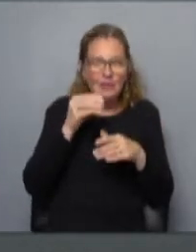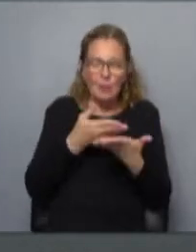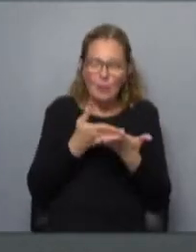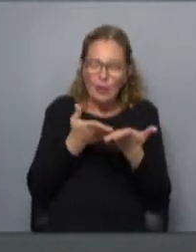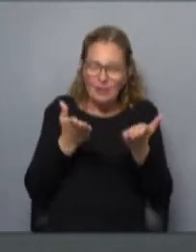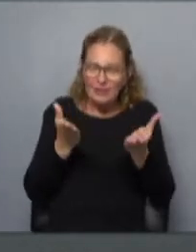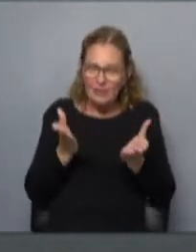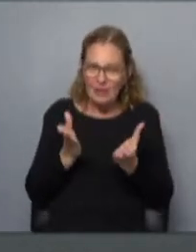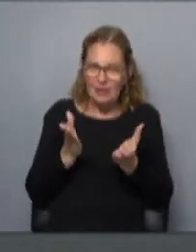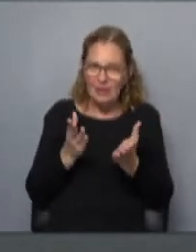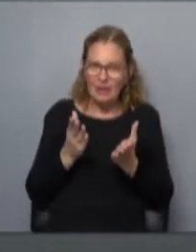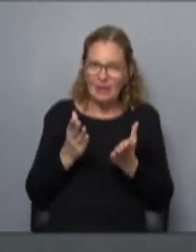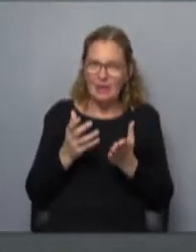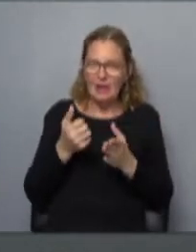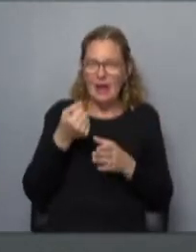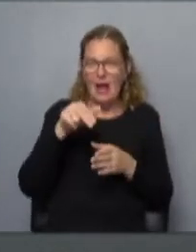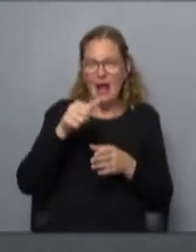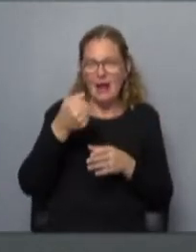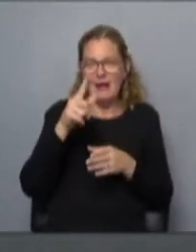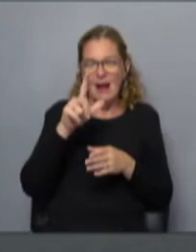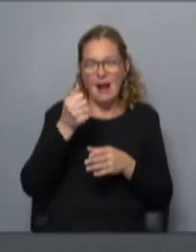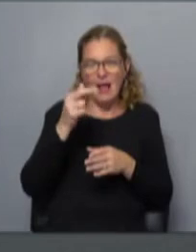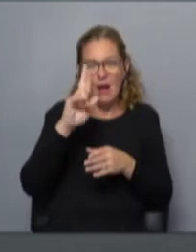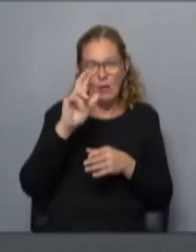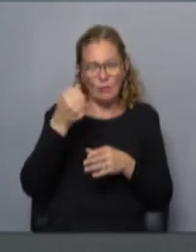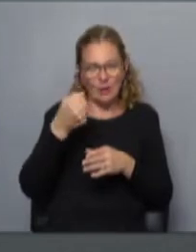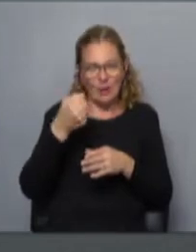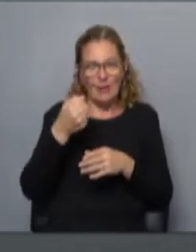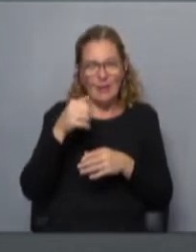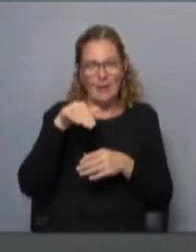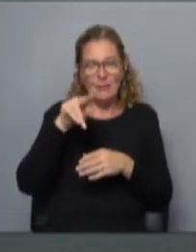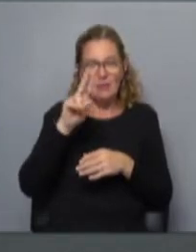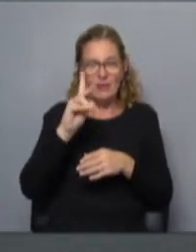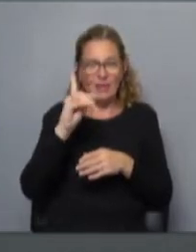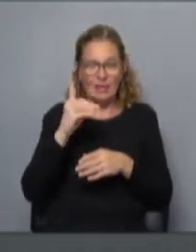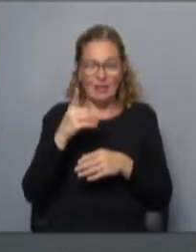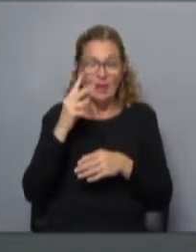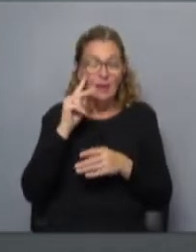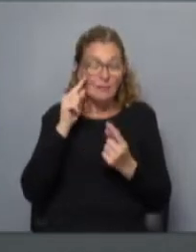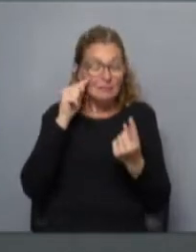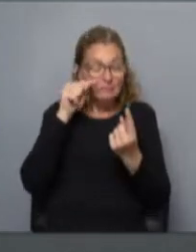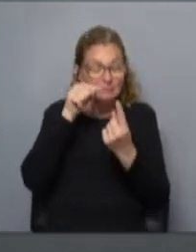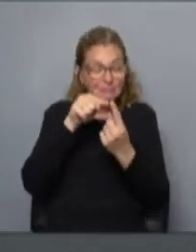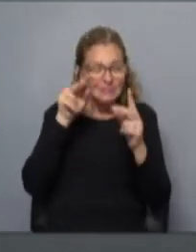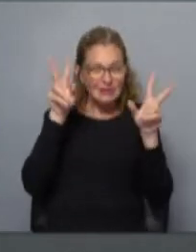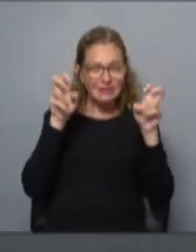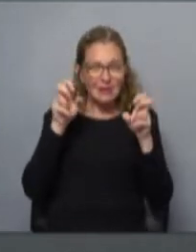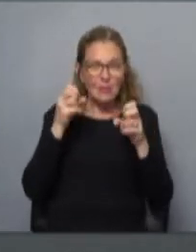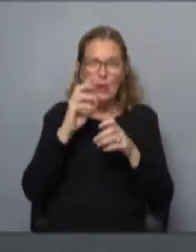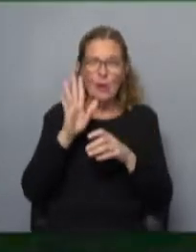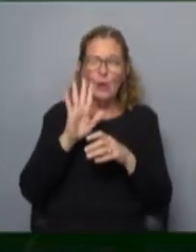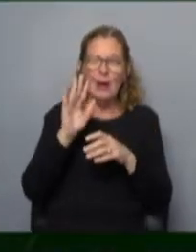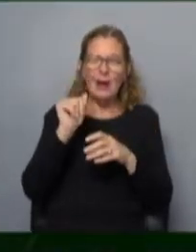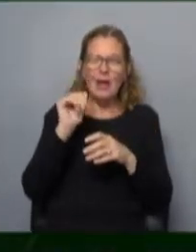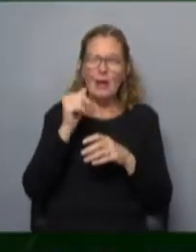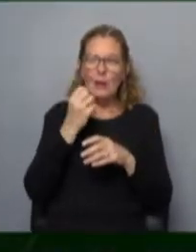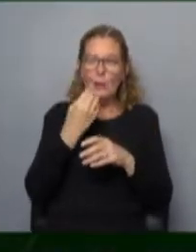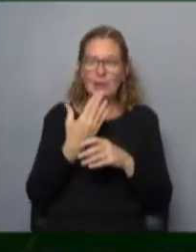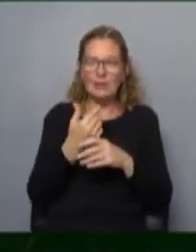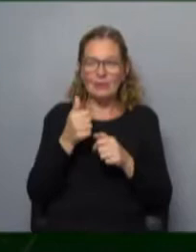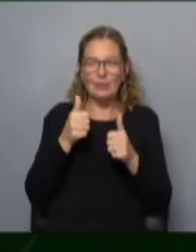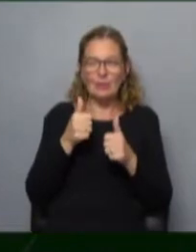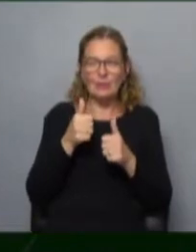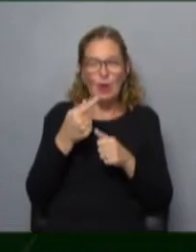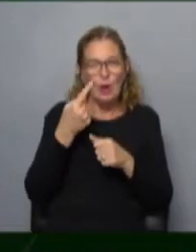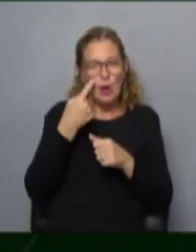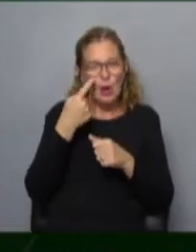que se viene, Ana Laura Pérez, que hoy está aquí en MBD Noticias Central para poner el ojo en ese asunto. ¿Cómo andás, Ana Laura? Todo bien, Martín. Todo bien.